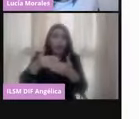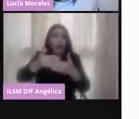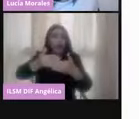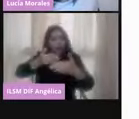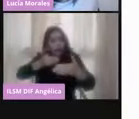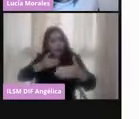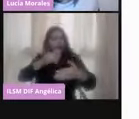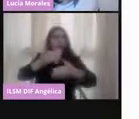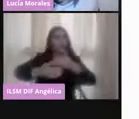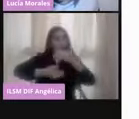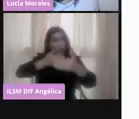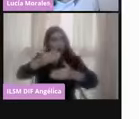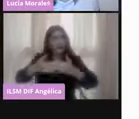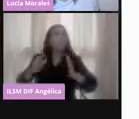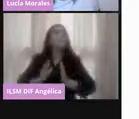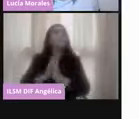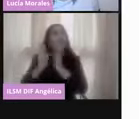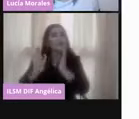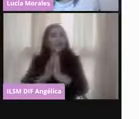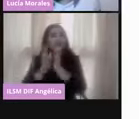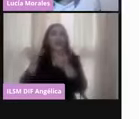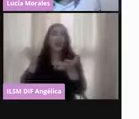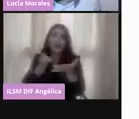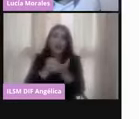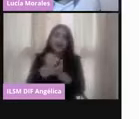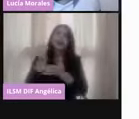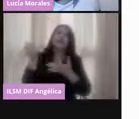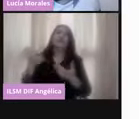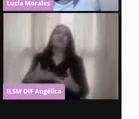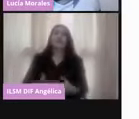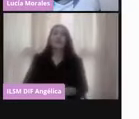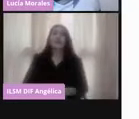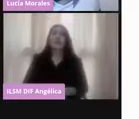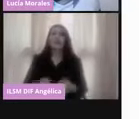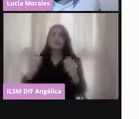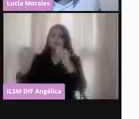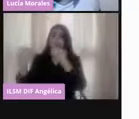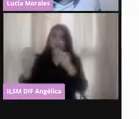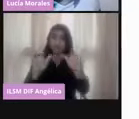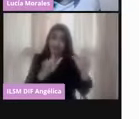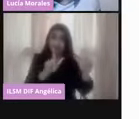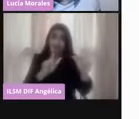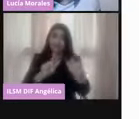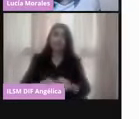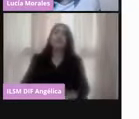en las decisiones de nuestro país. Si me apoyan con la siguiente, por favor.